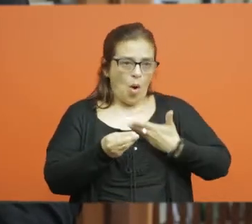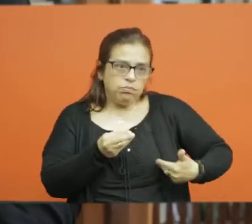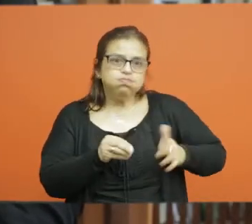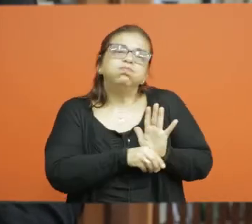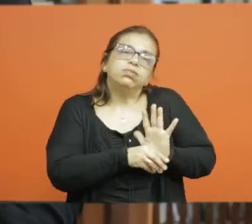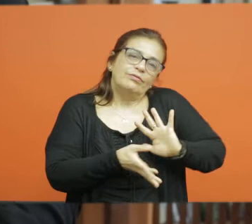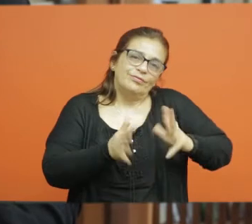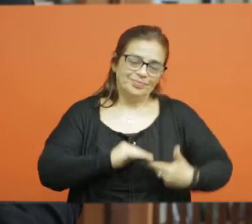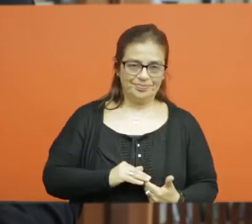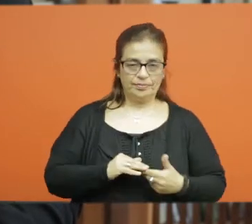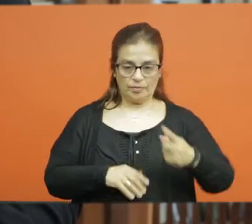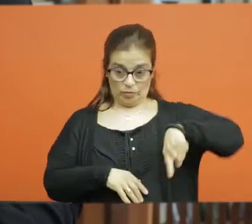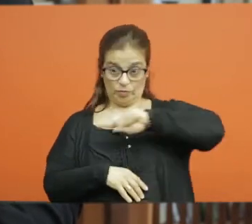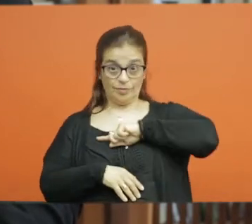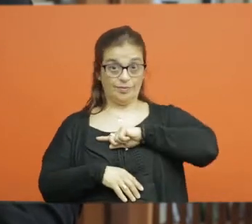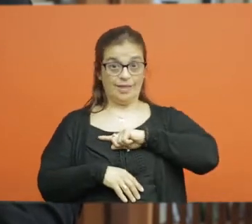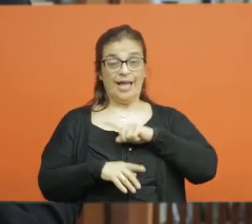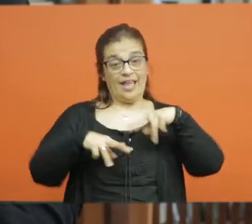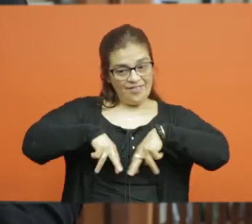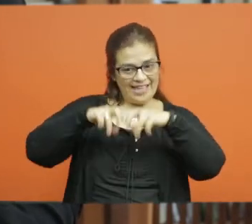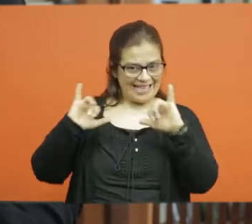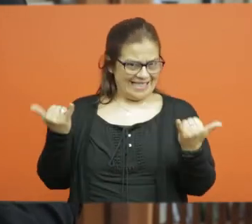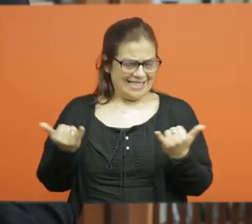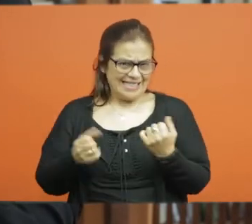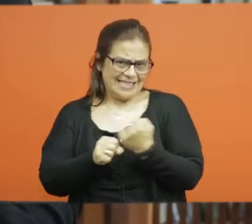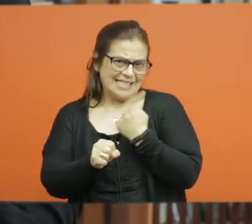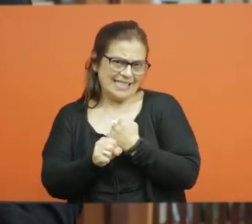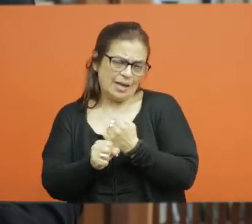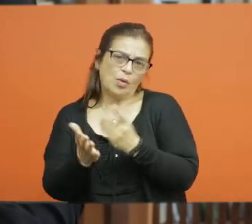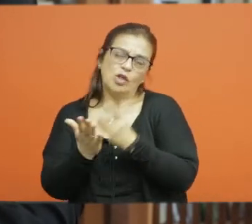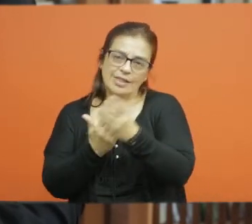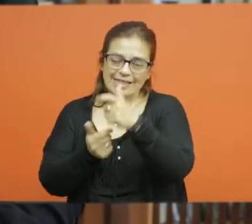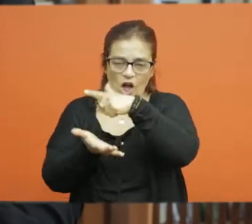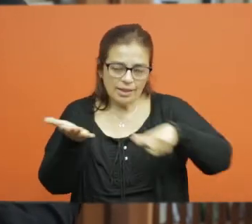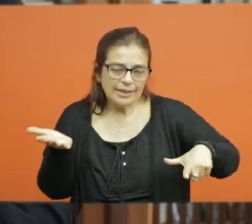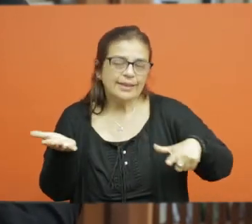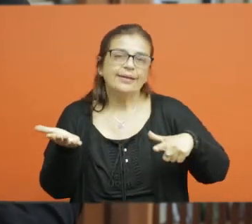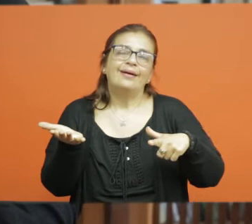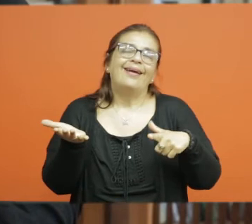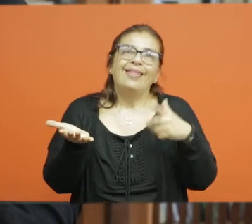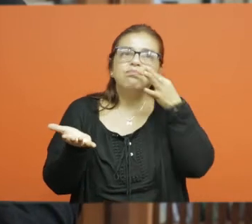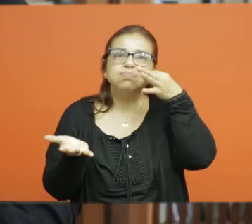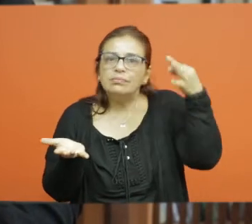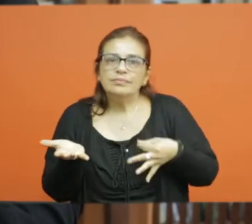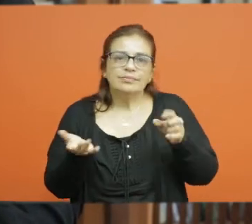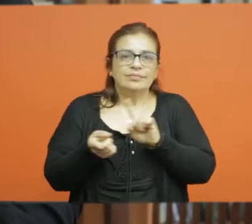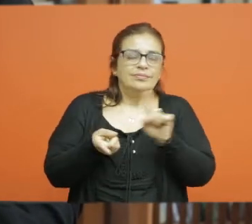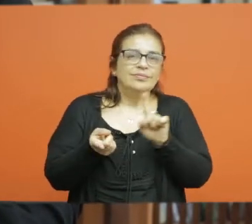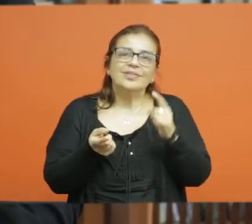de literaturas no realistas y fantásticas. Esto se va a trabajar en las jornadas en relación